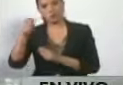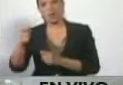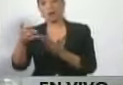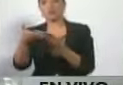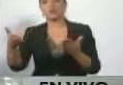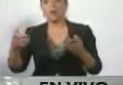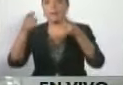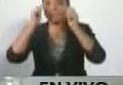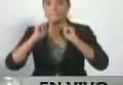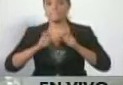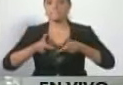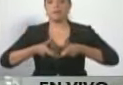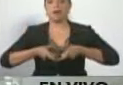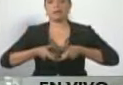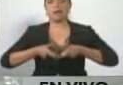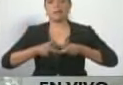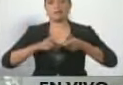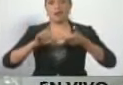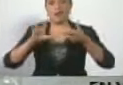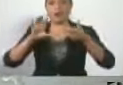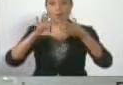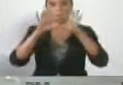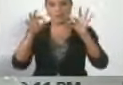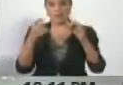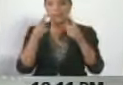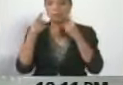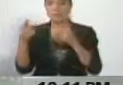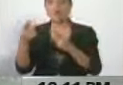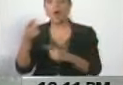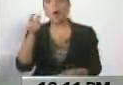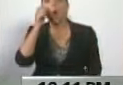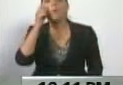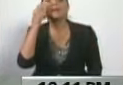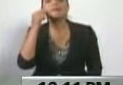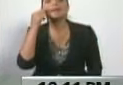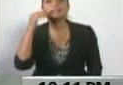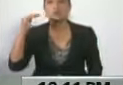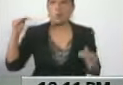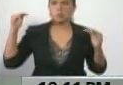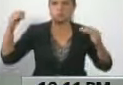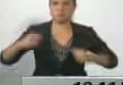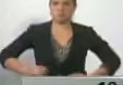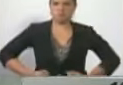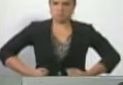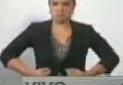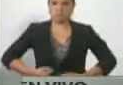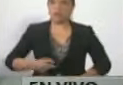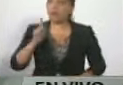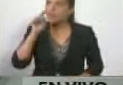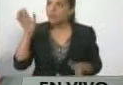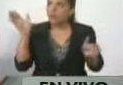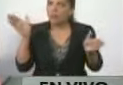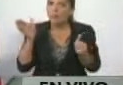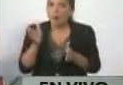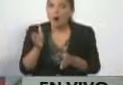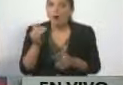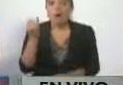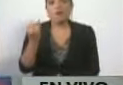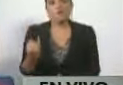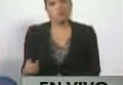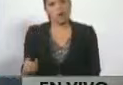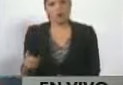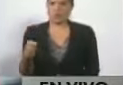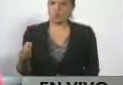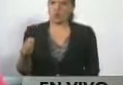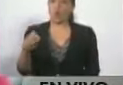medallas olímpicas. Aquí está Mimú Vargas, ¿vale? Lo tengo al frente, el gran Mimú. Está flaco, Mimú. ¿Cómo están